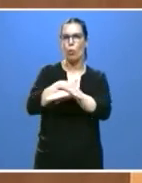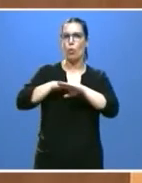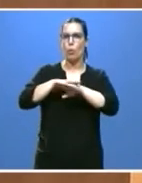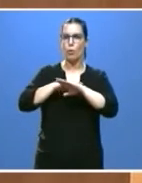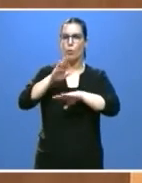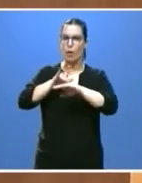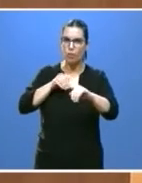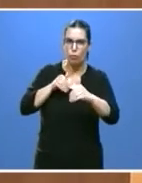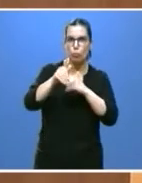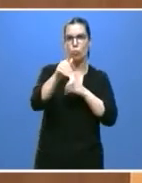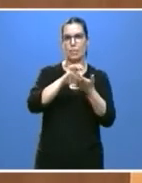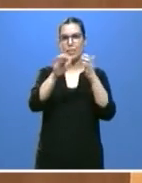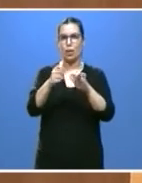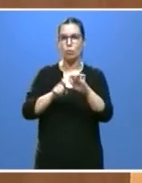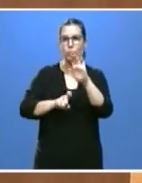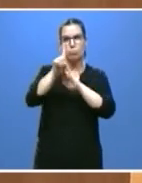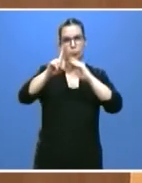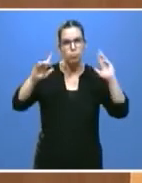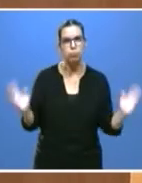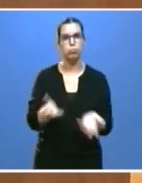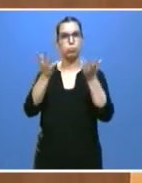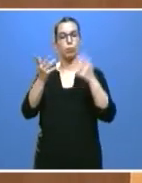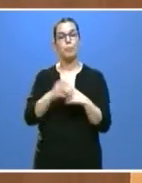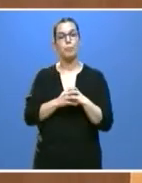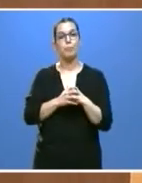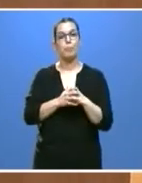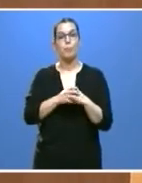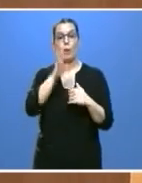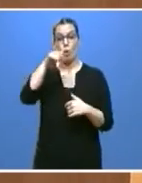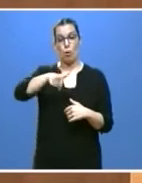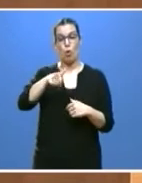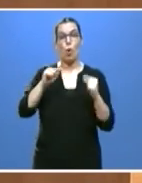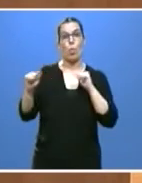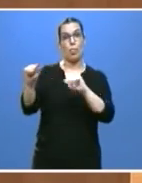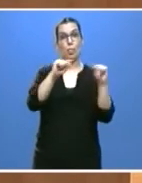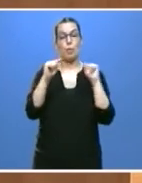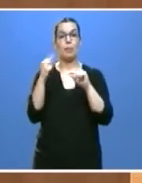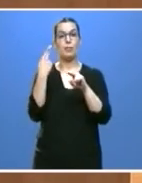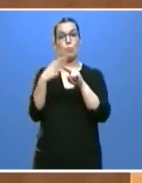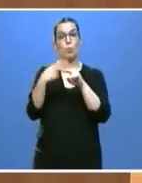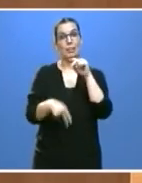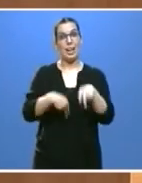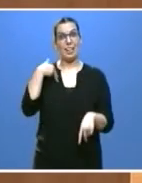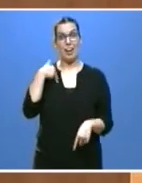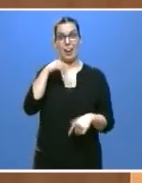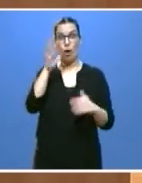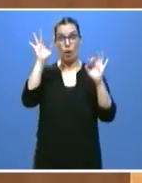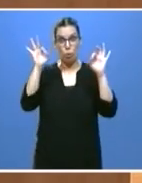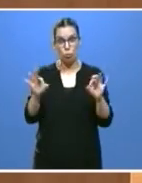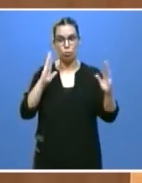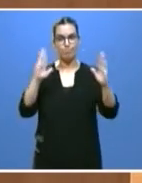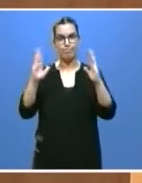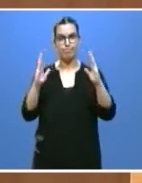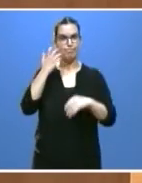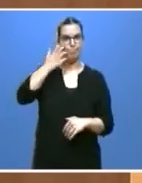energía desde el principio. Y afrontamos este debate de política general en un momento singular, singular